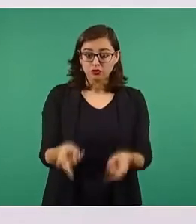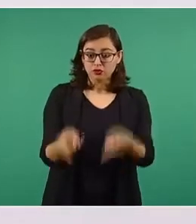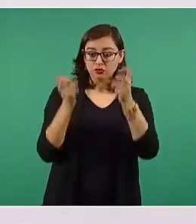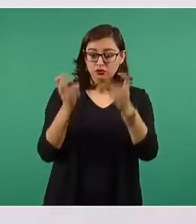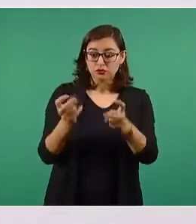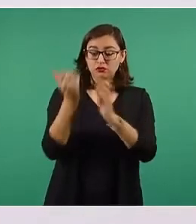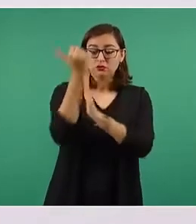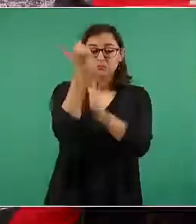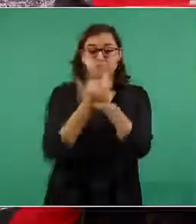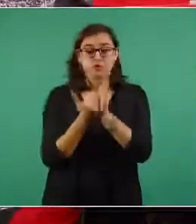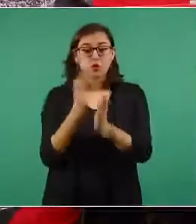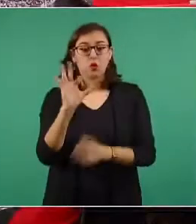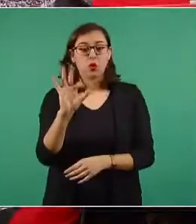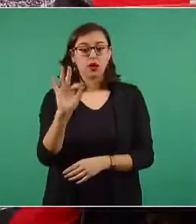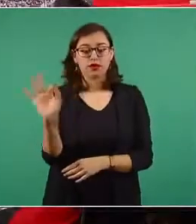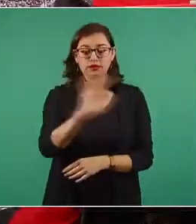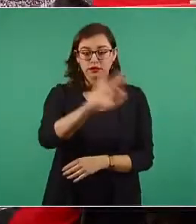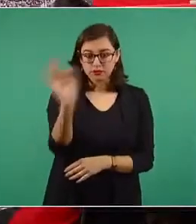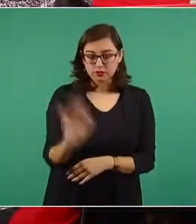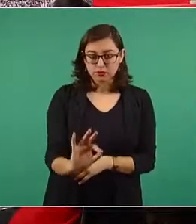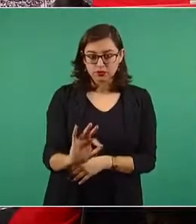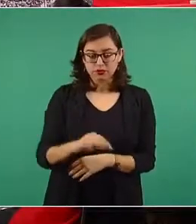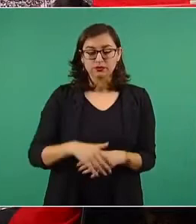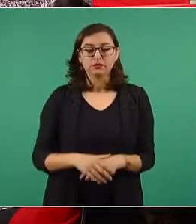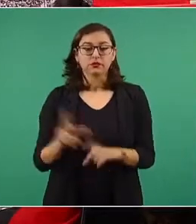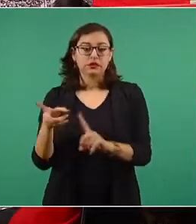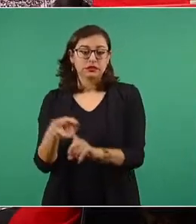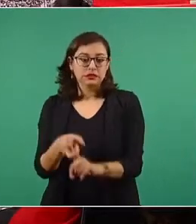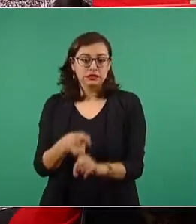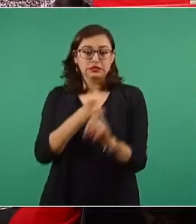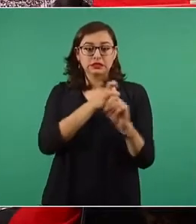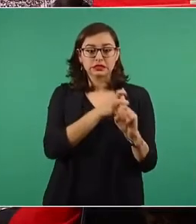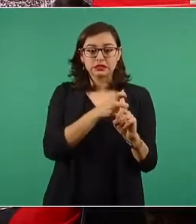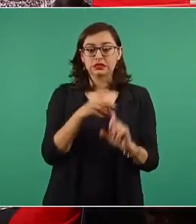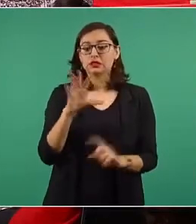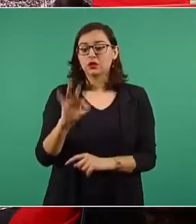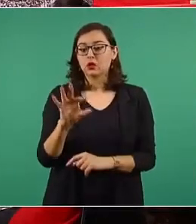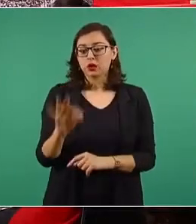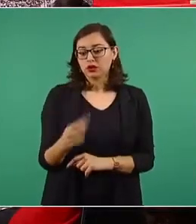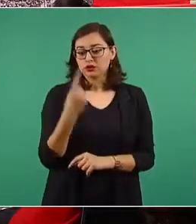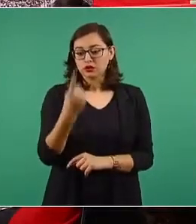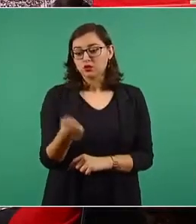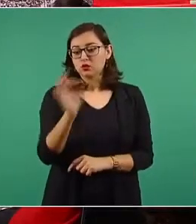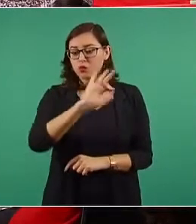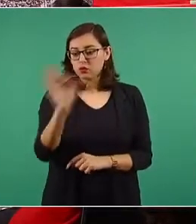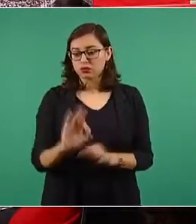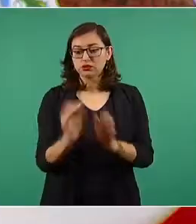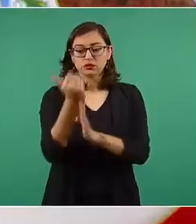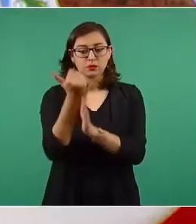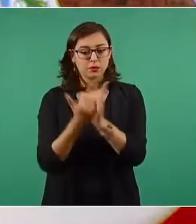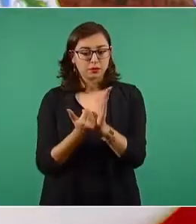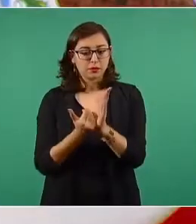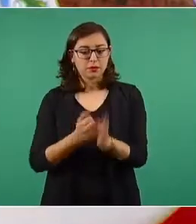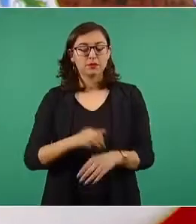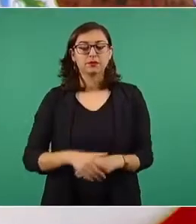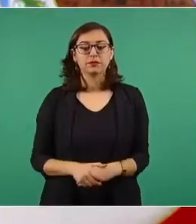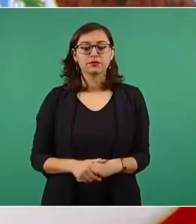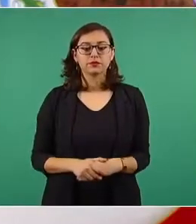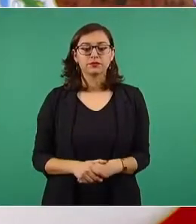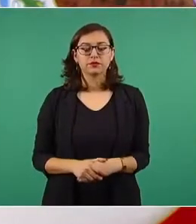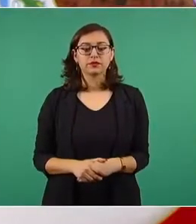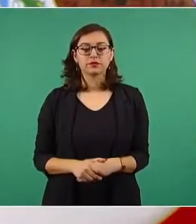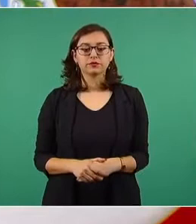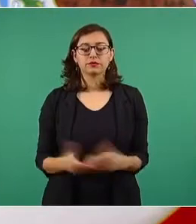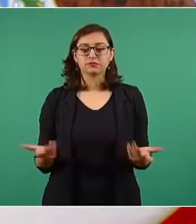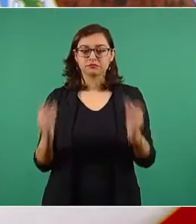40%, el secuestro en 41%, y el robo a